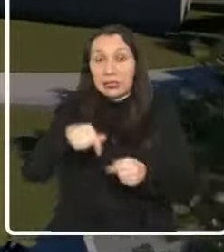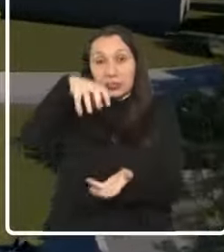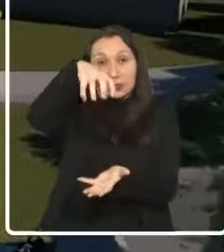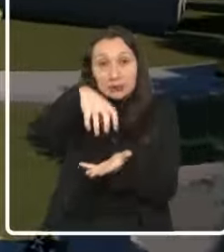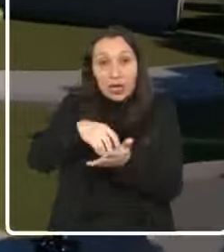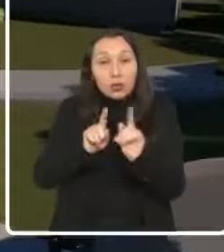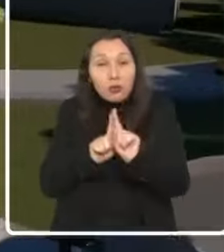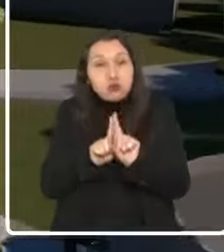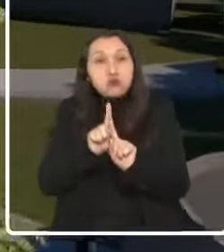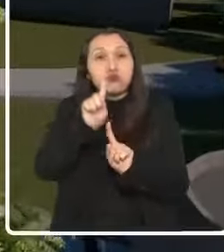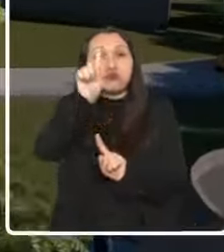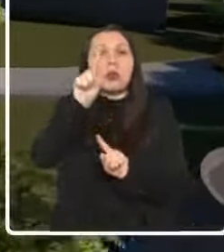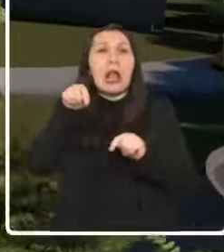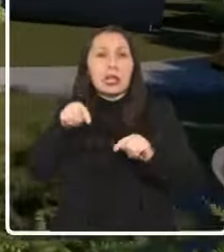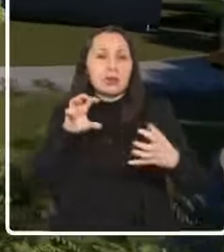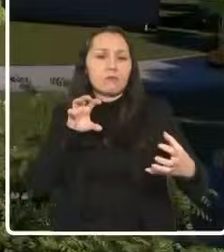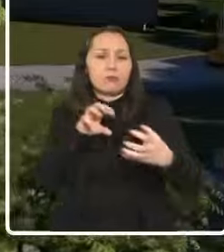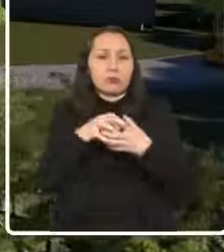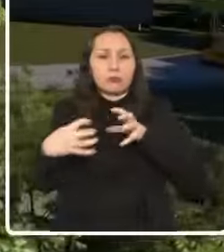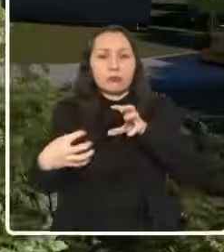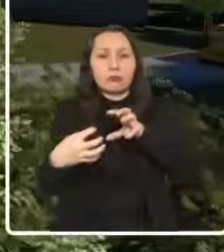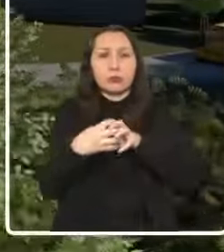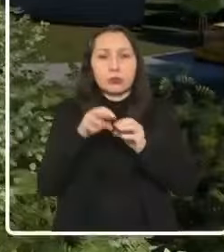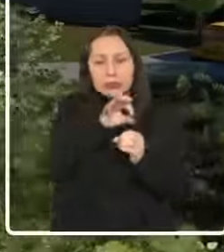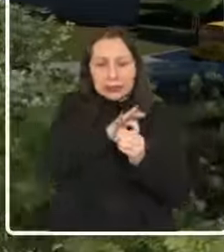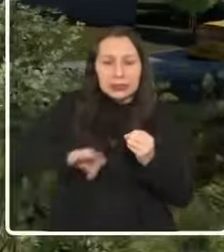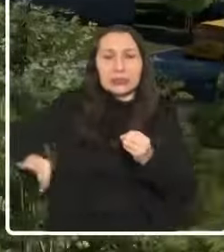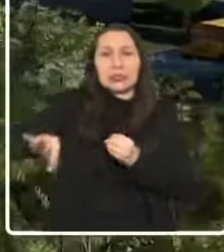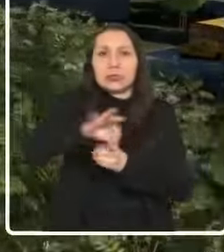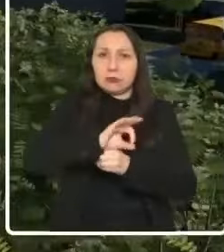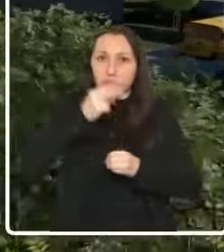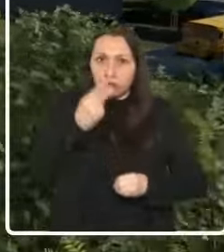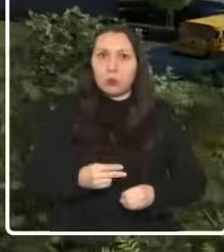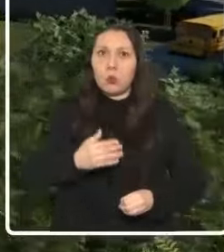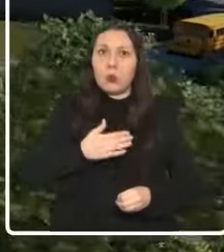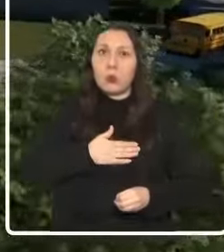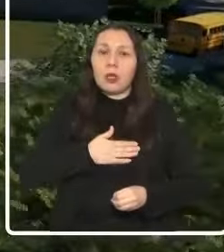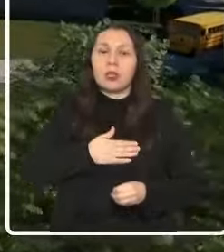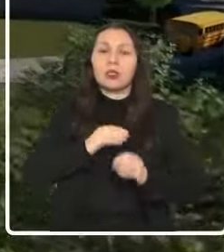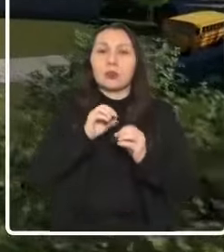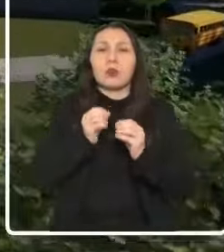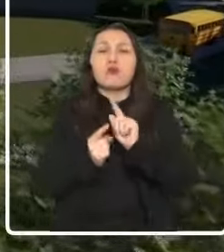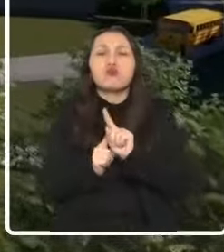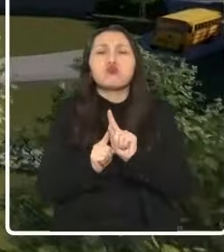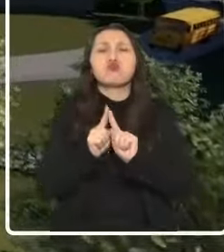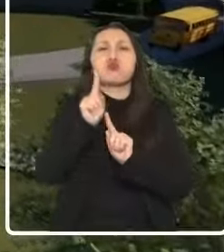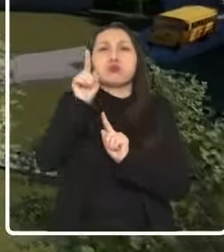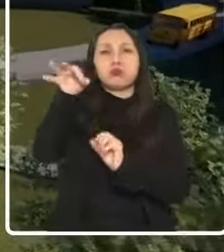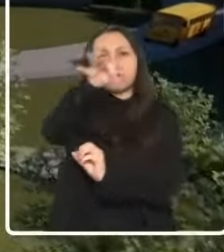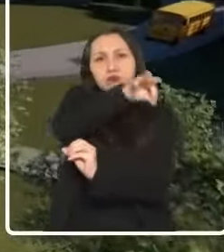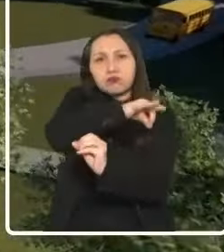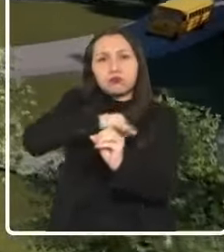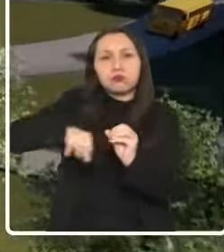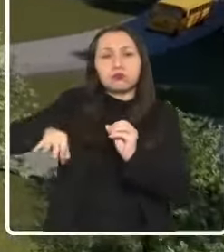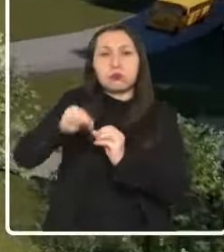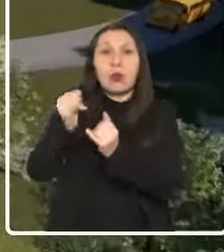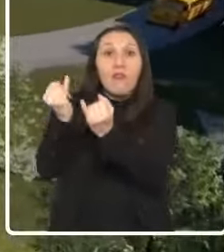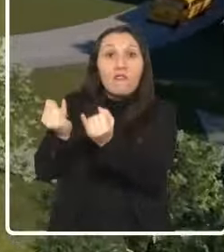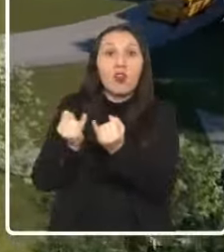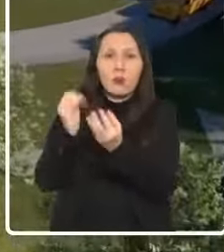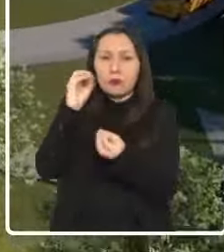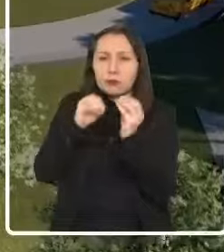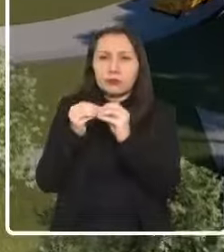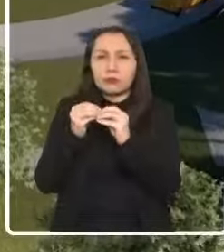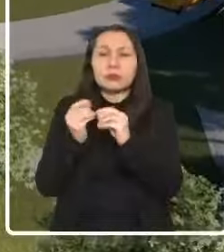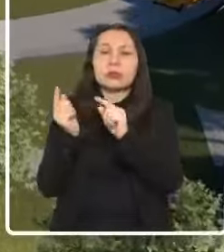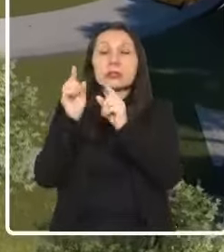se van a ensamblar satélites, nuestros satélites, que van a ser puestos en órbita, se va a procesar la información que obtengamos desde